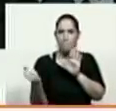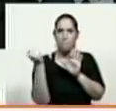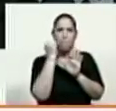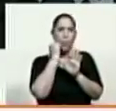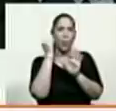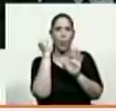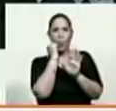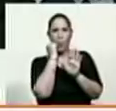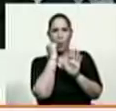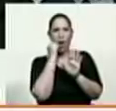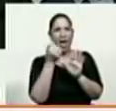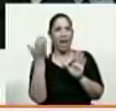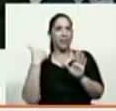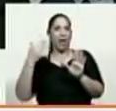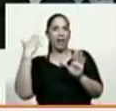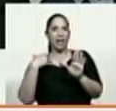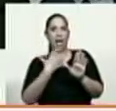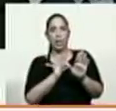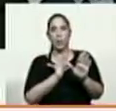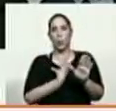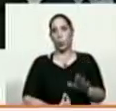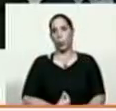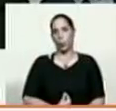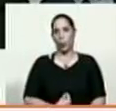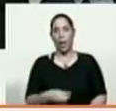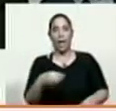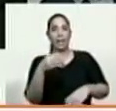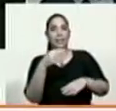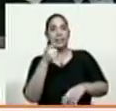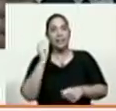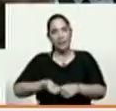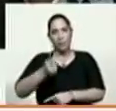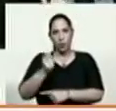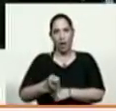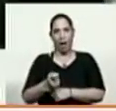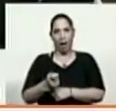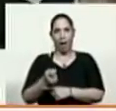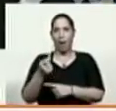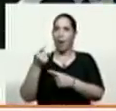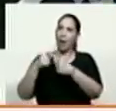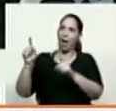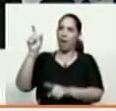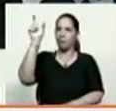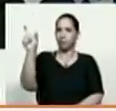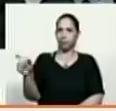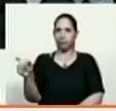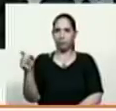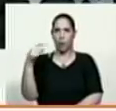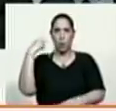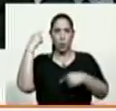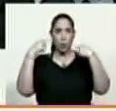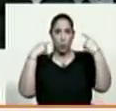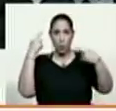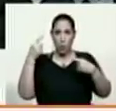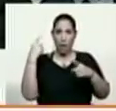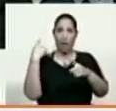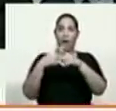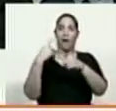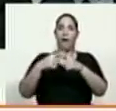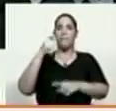tristemente celebre tribunal en el exilio de aquella delirante fiscal general